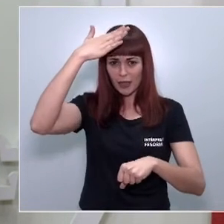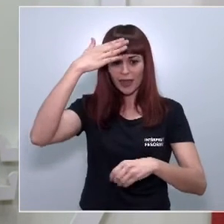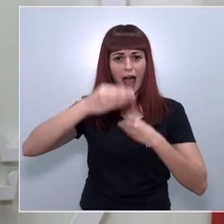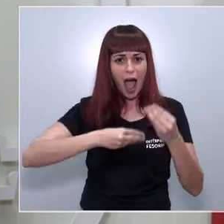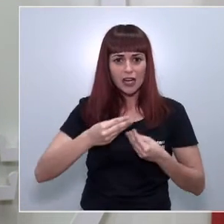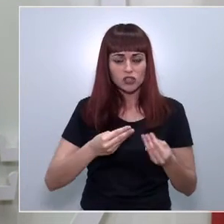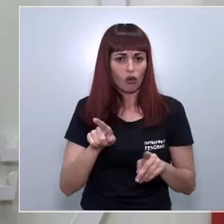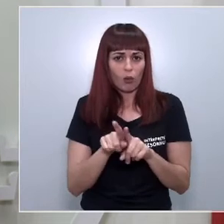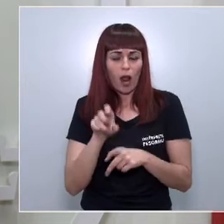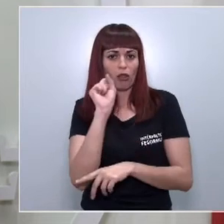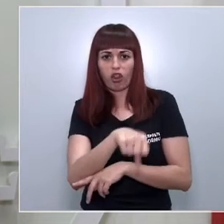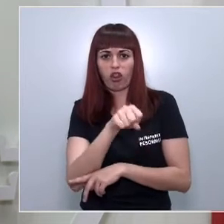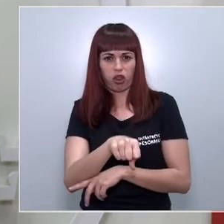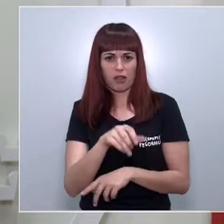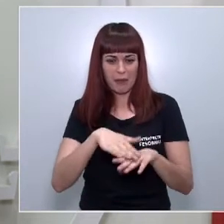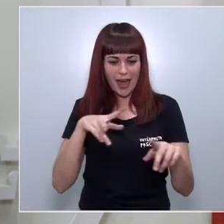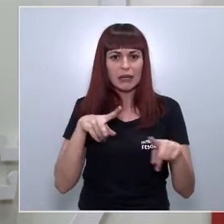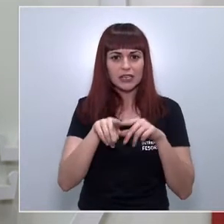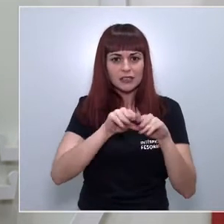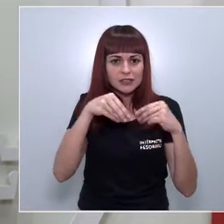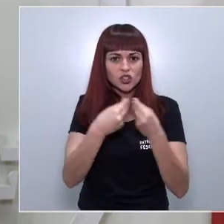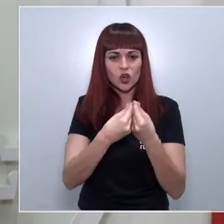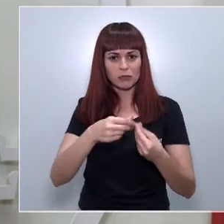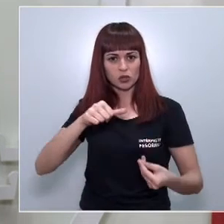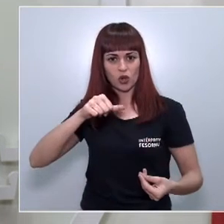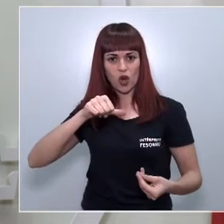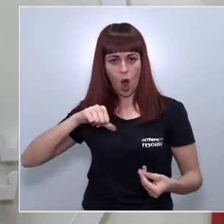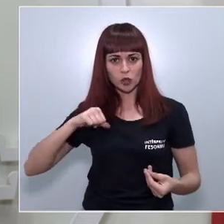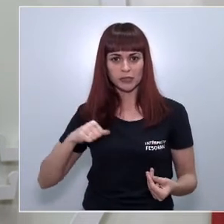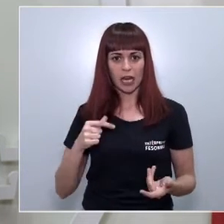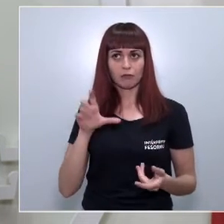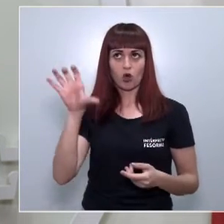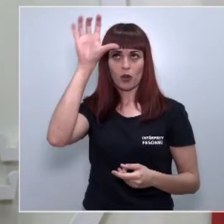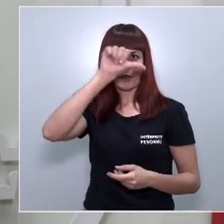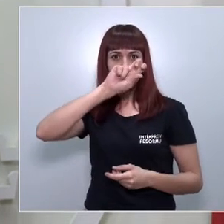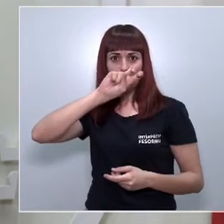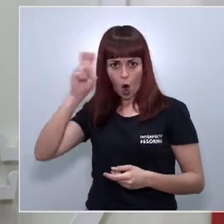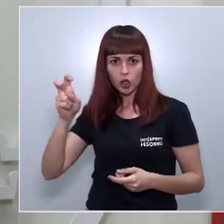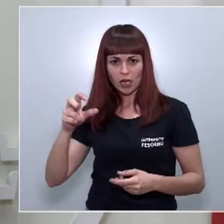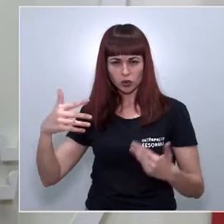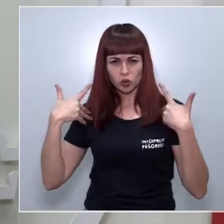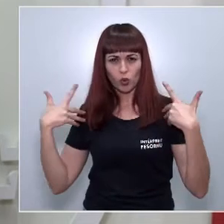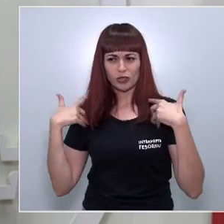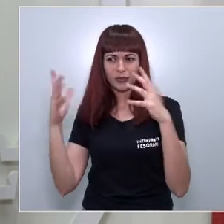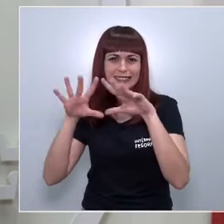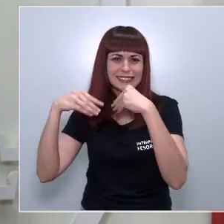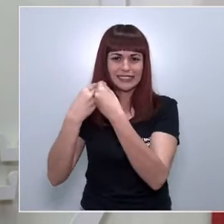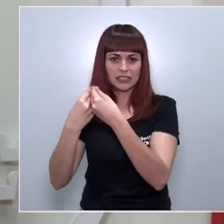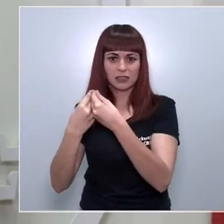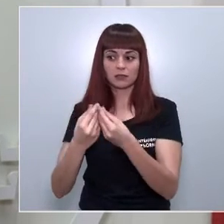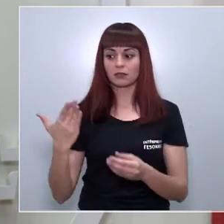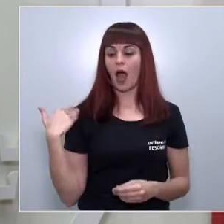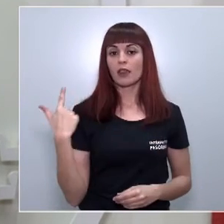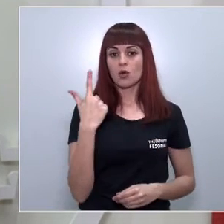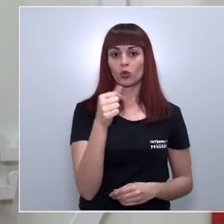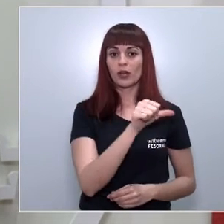para evitar ese colapso sanitario que han sufrido otras comunidades autónomas. Hay que recordar que hace tan solo